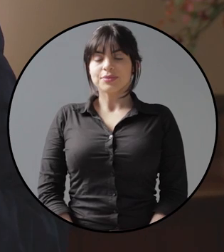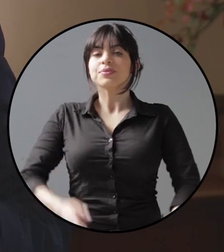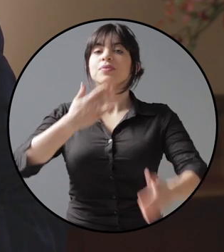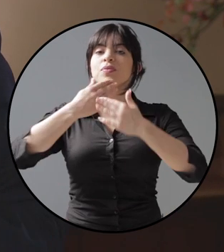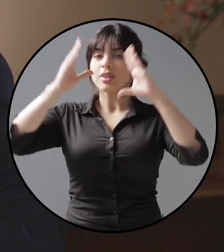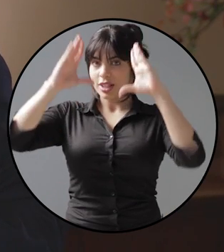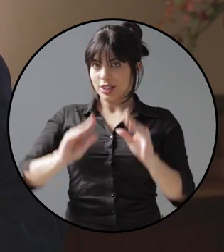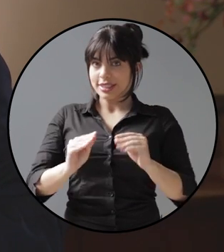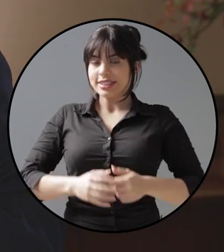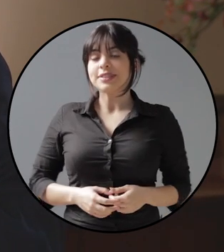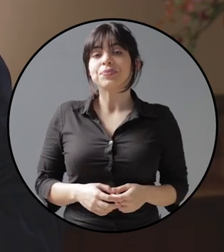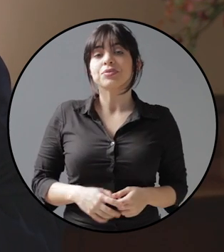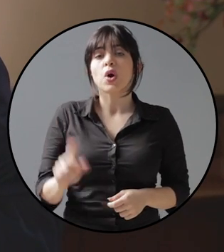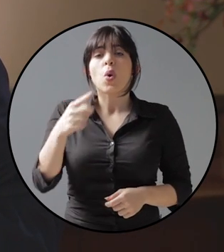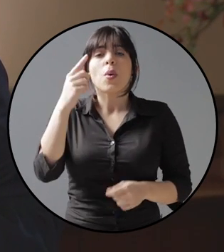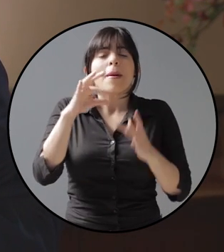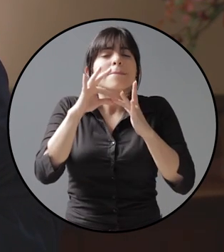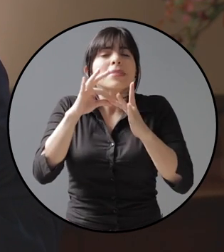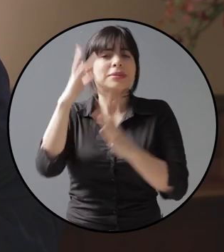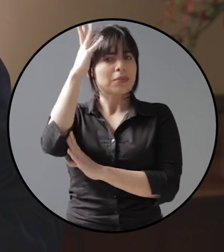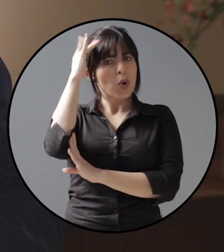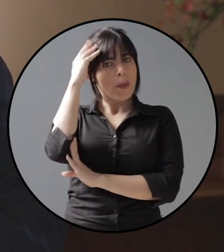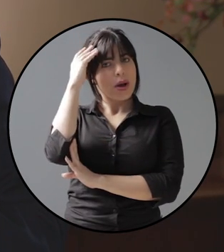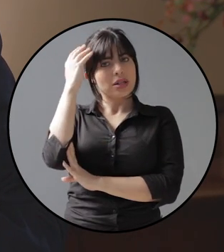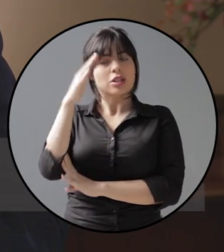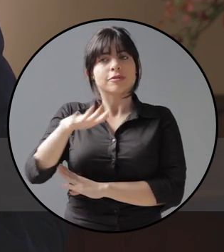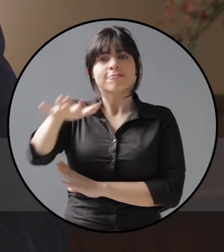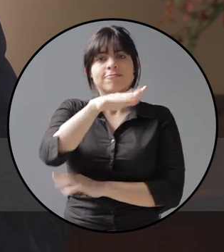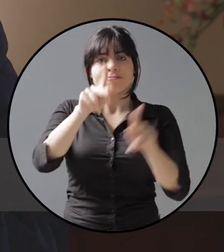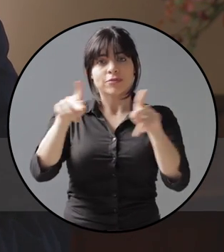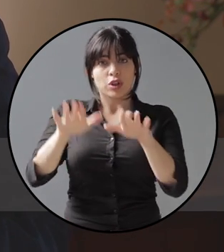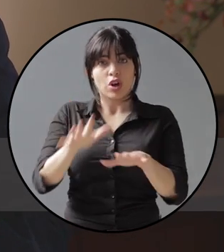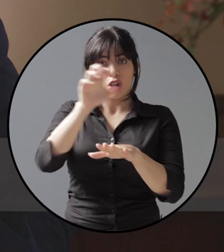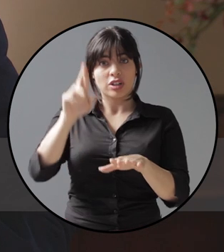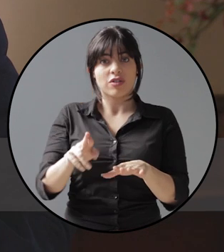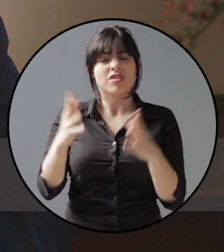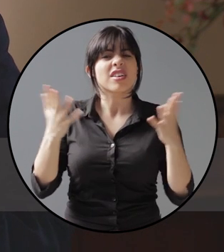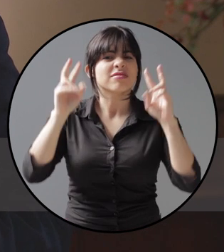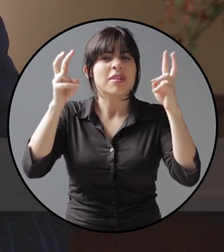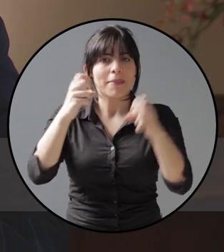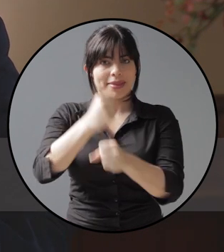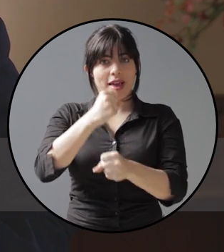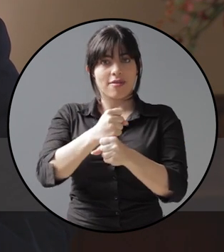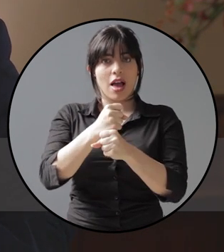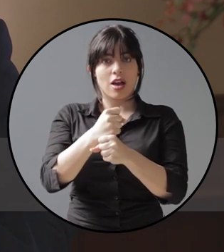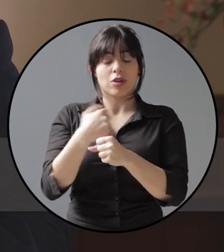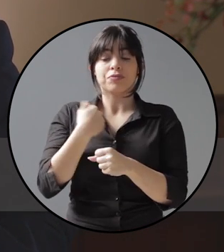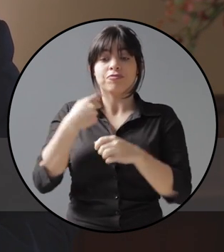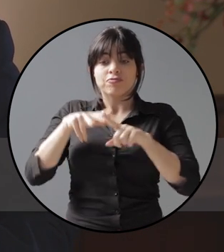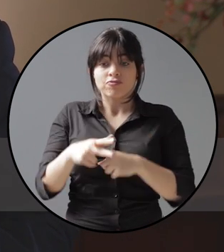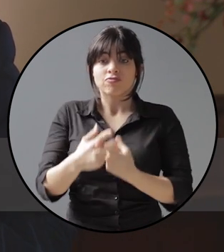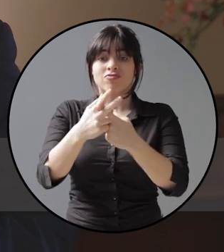Buenas noches. Una de las principales preocupaciones de los costarricenses es el empleo. Recibimos un mercado